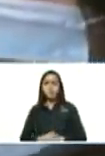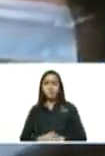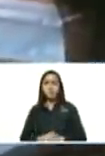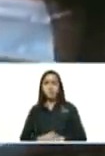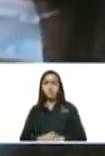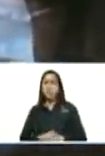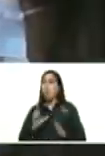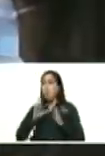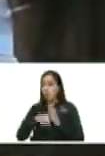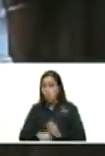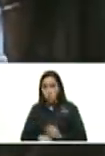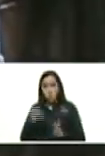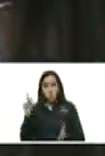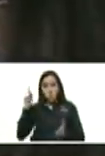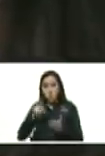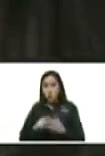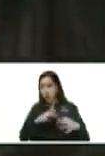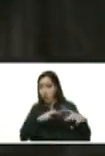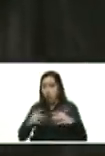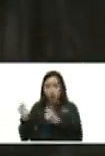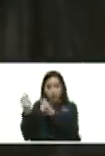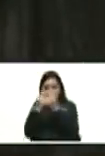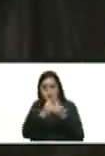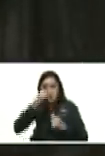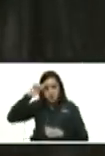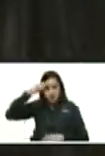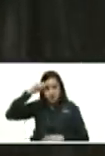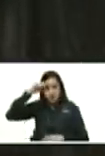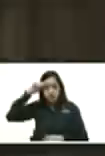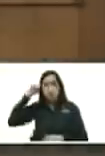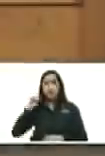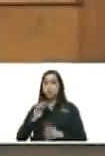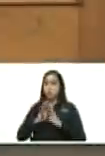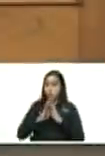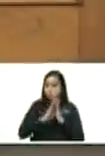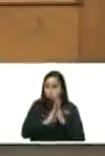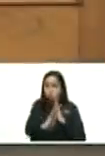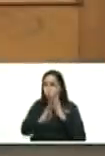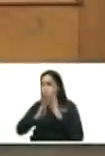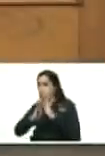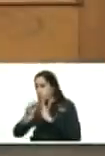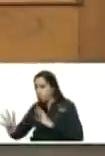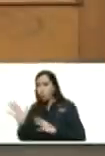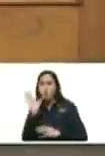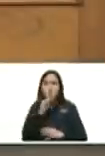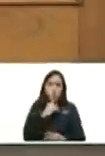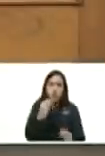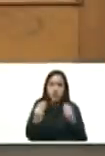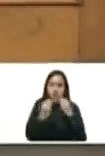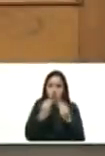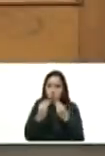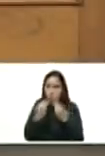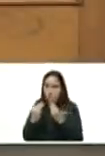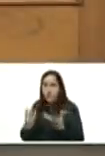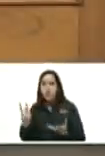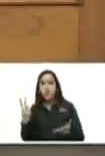después vino bueno toda la guerra económica recuerden ustedes de las colas el desabastecimiento el año 15 el año 16